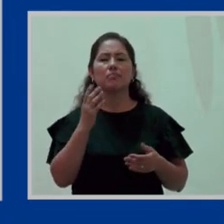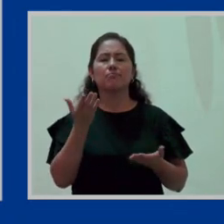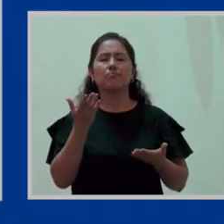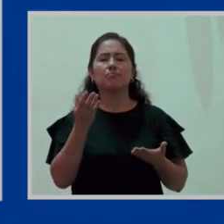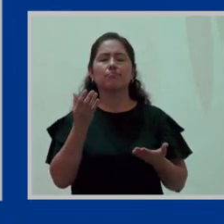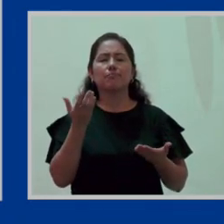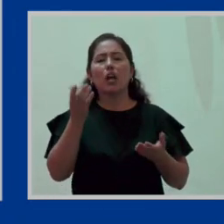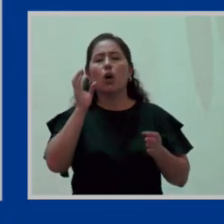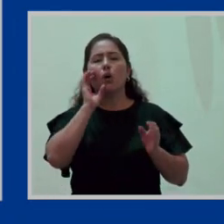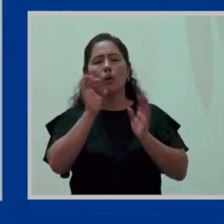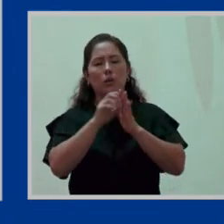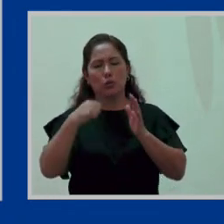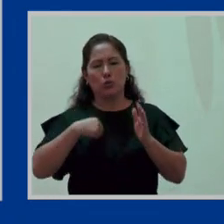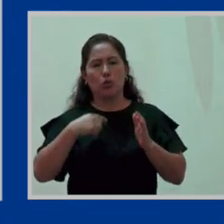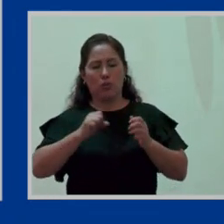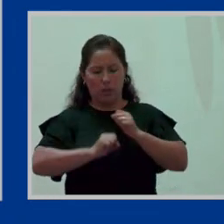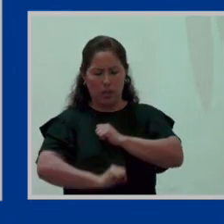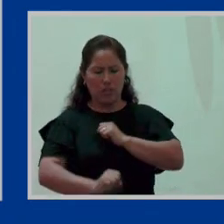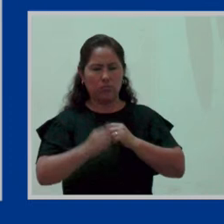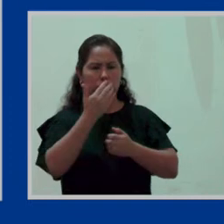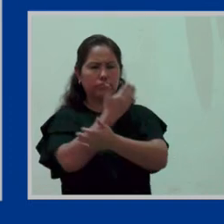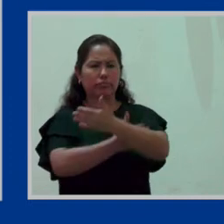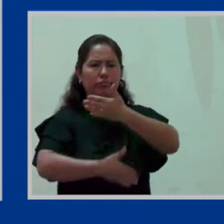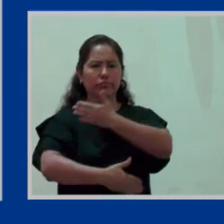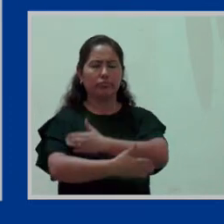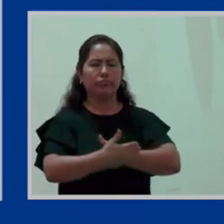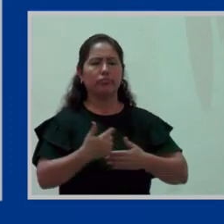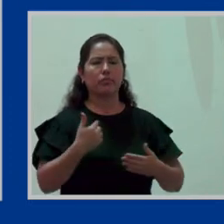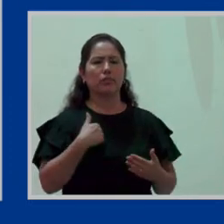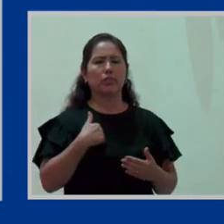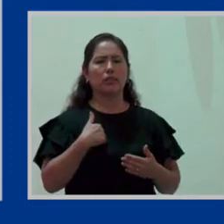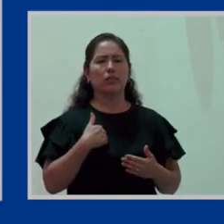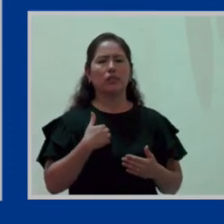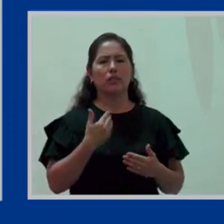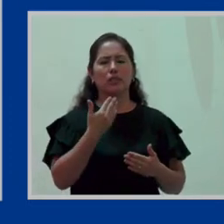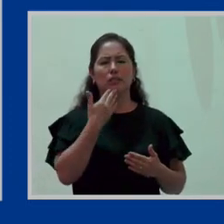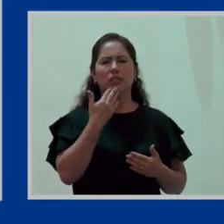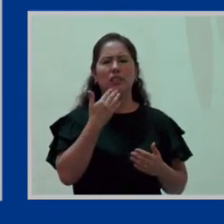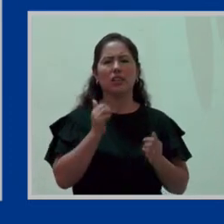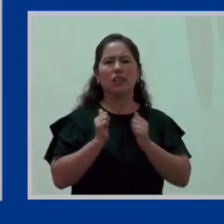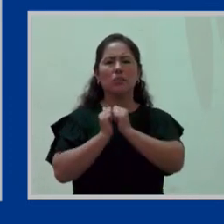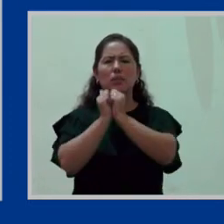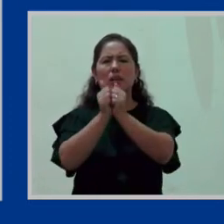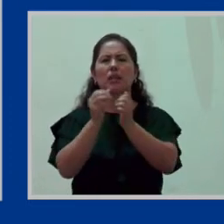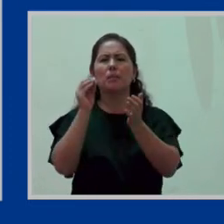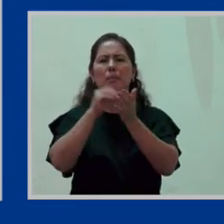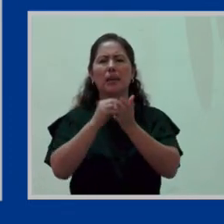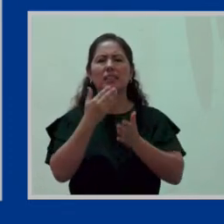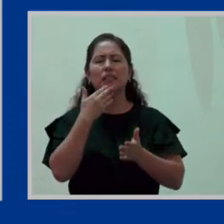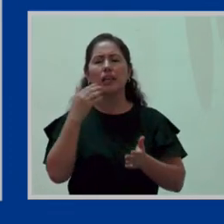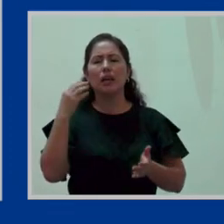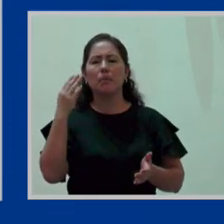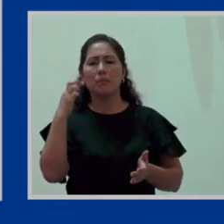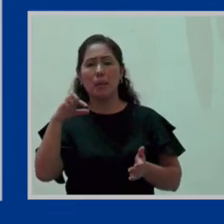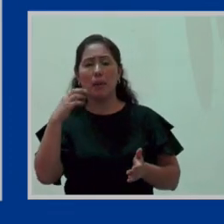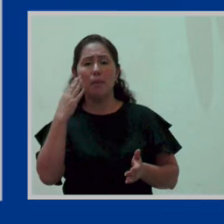discapacidad, ¿quién es con quien mayor seguridad va a acompañar a ese niño a sus terapias?